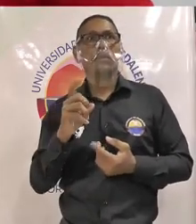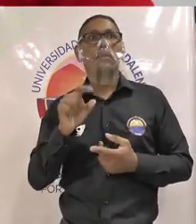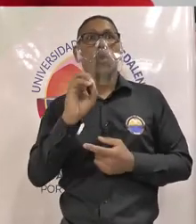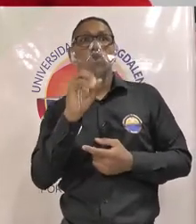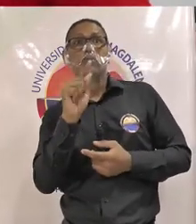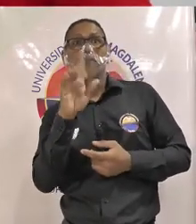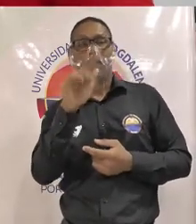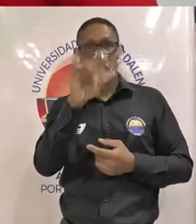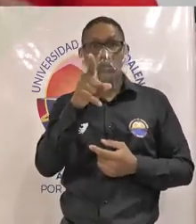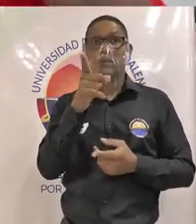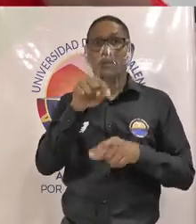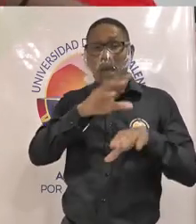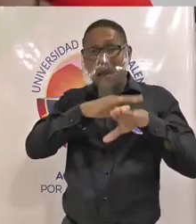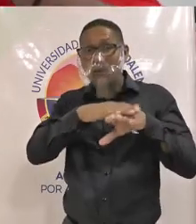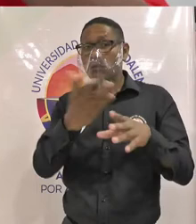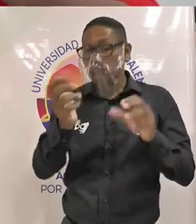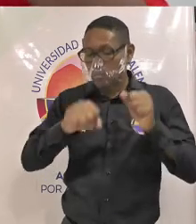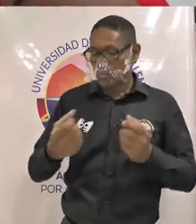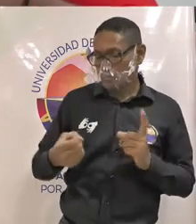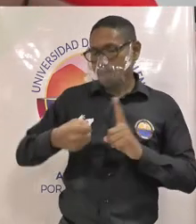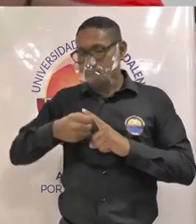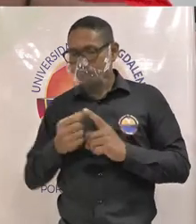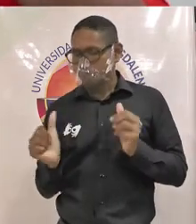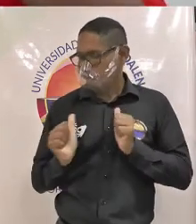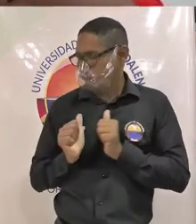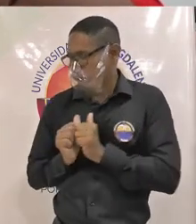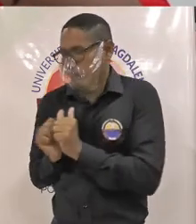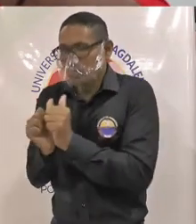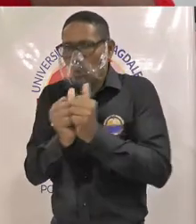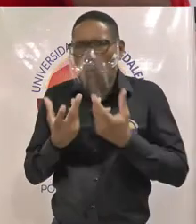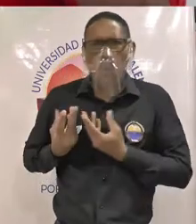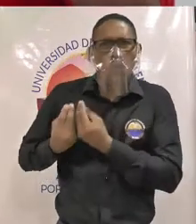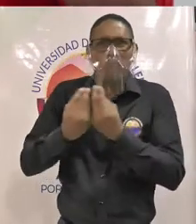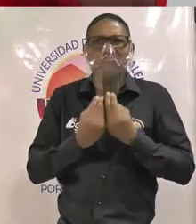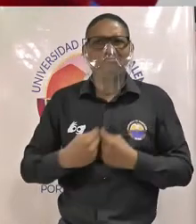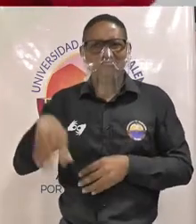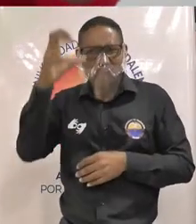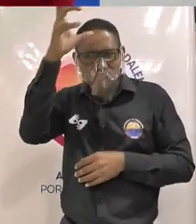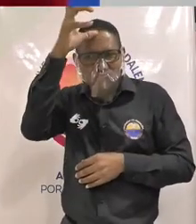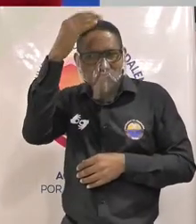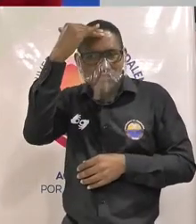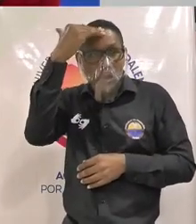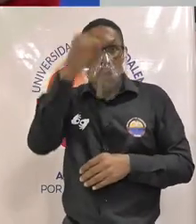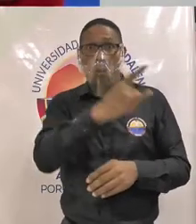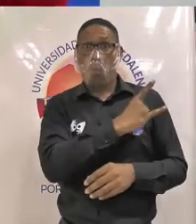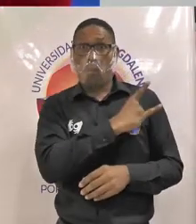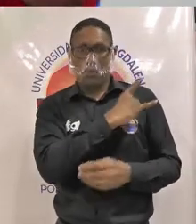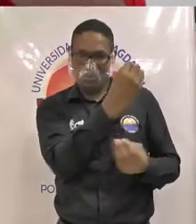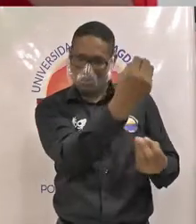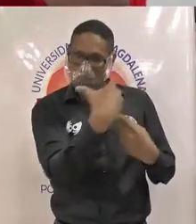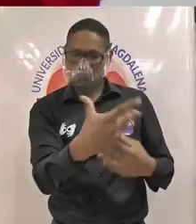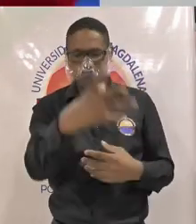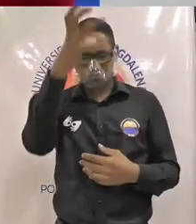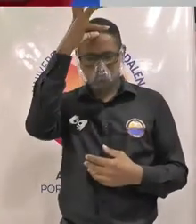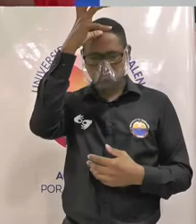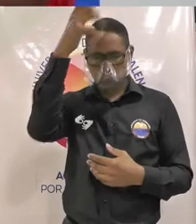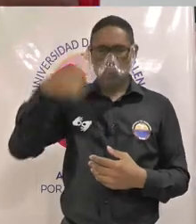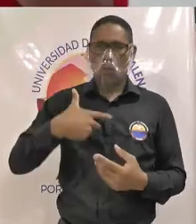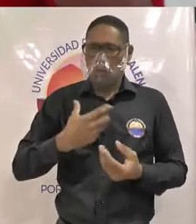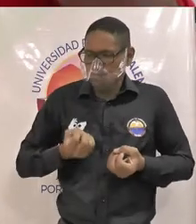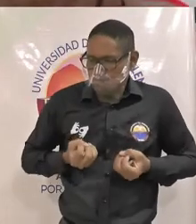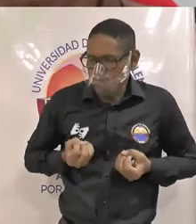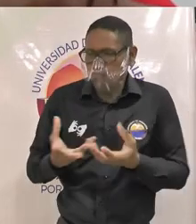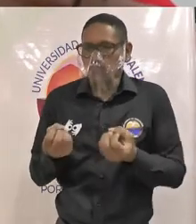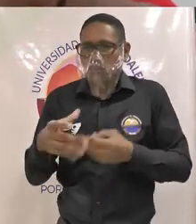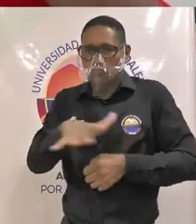se una también a esa dinámica para poder a través del conocimiento que nos entrega la universidad devolverle un poco